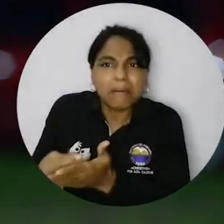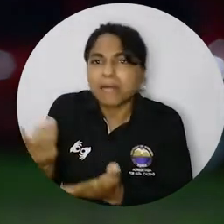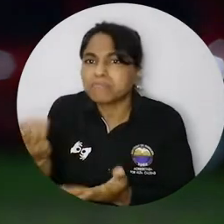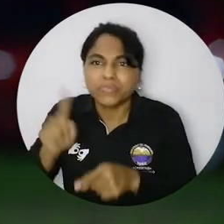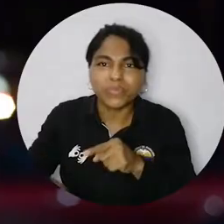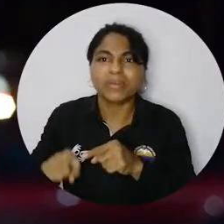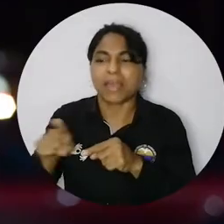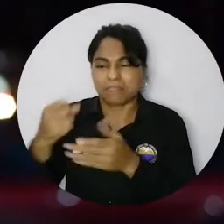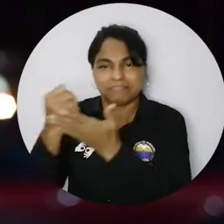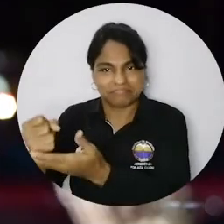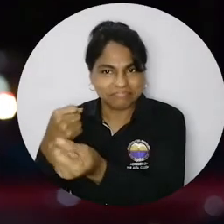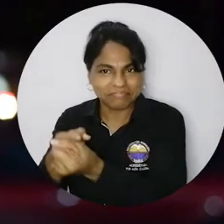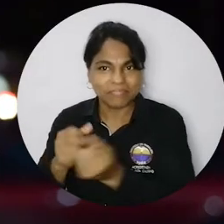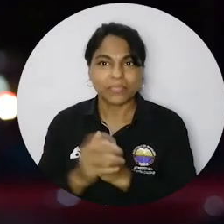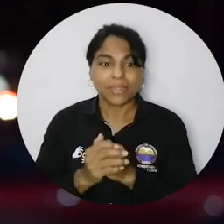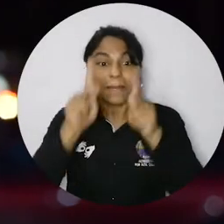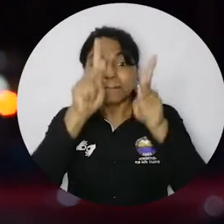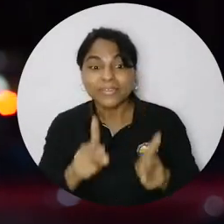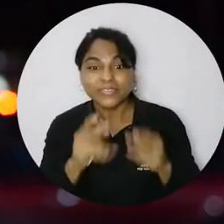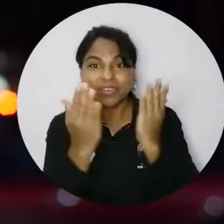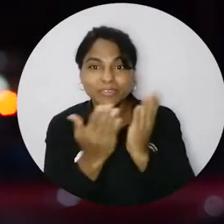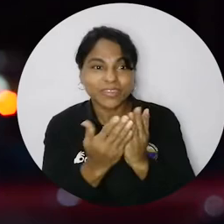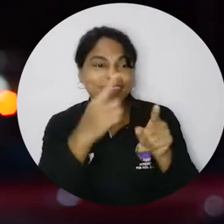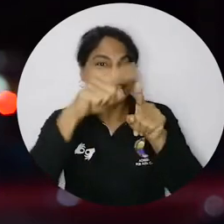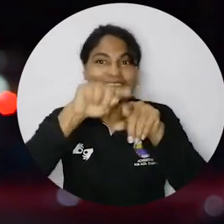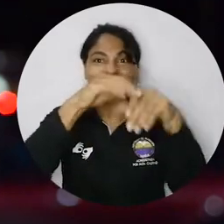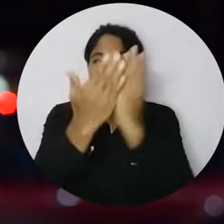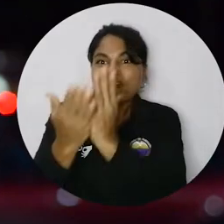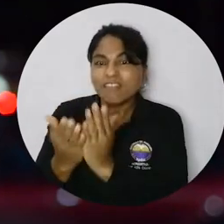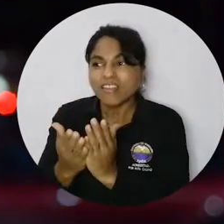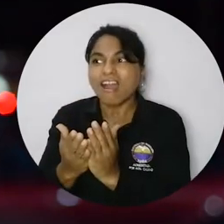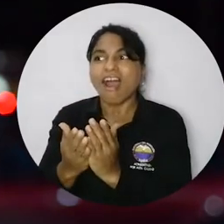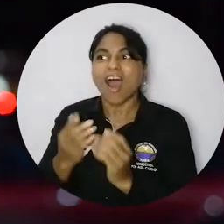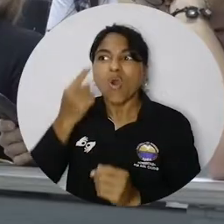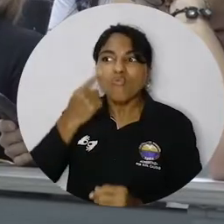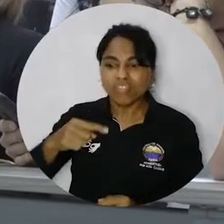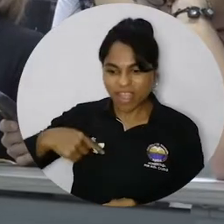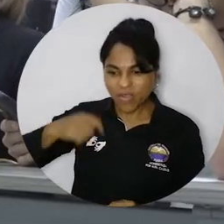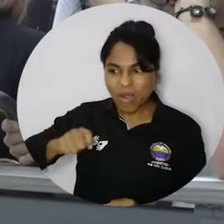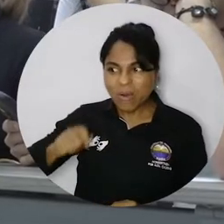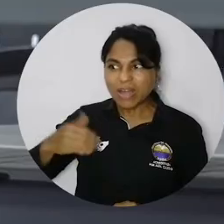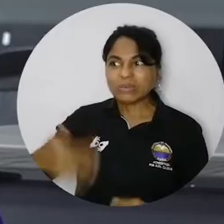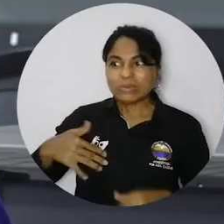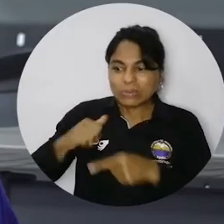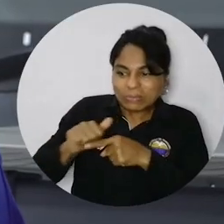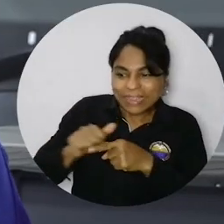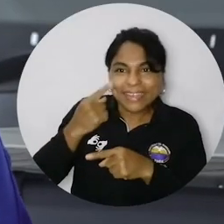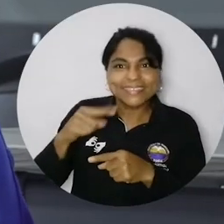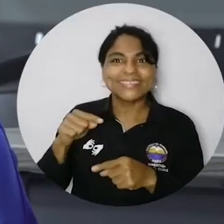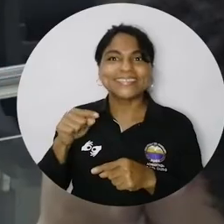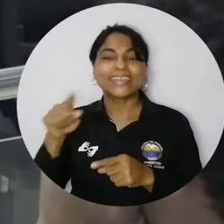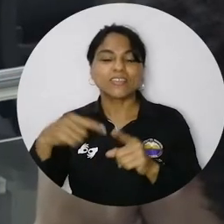un proceso judicial. Los estudiantes de las instituciones educativas pudieron saber qué significa ser abogado por un día. También fue de mucho impacto